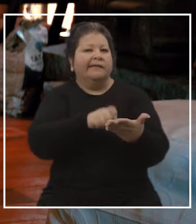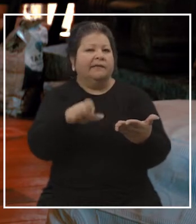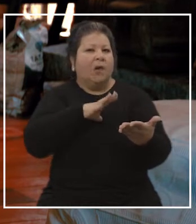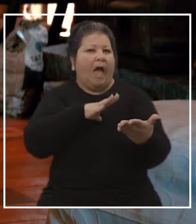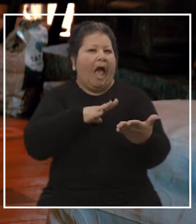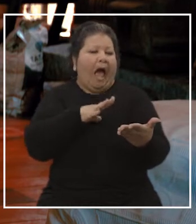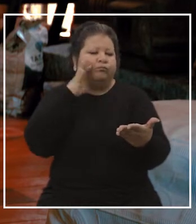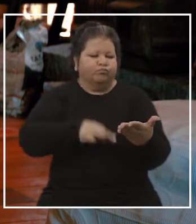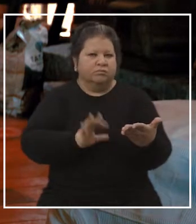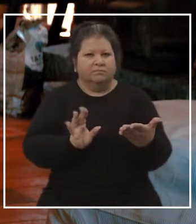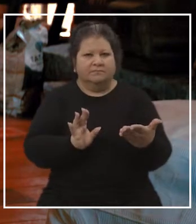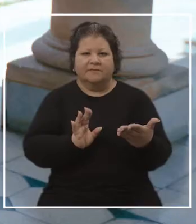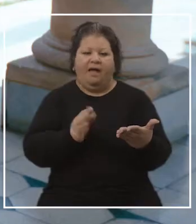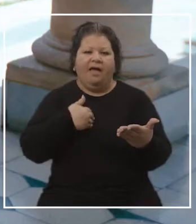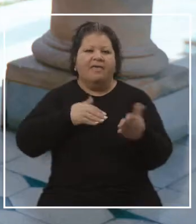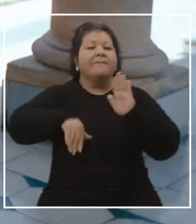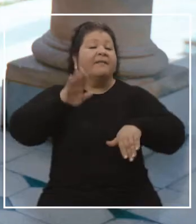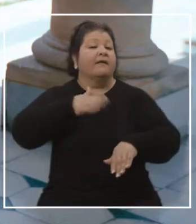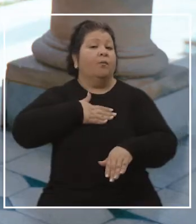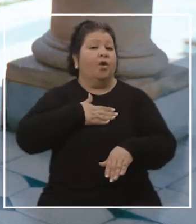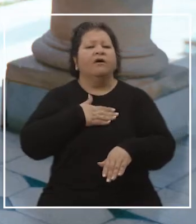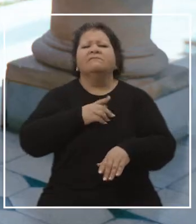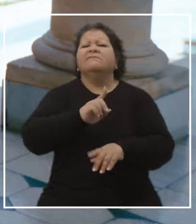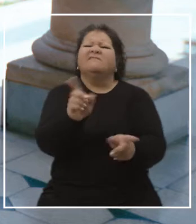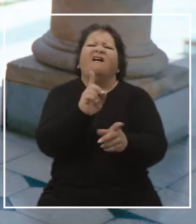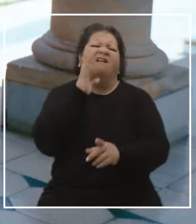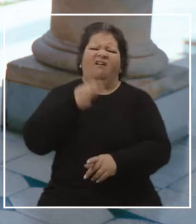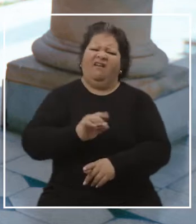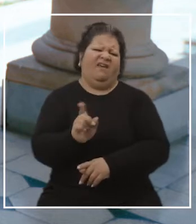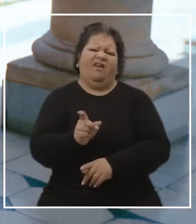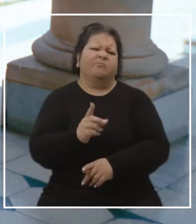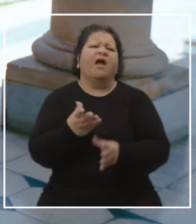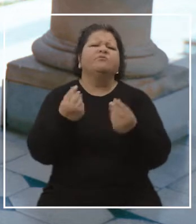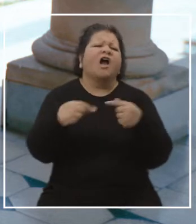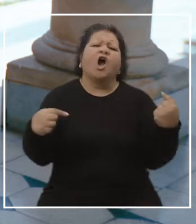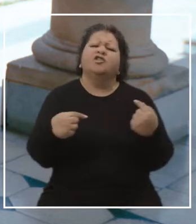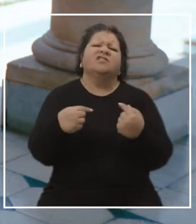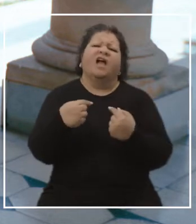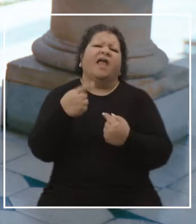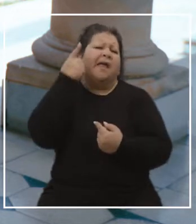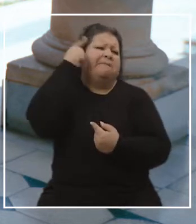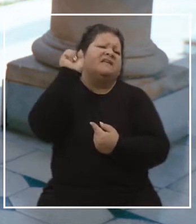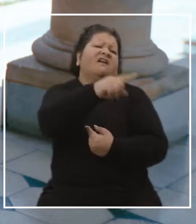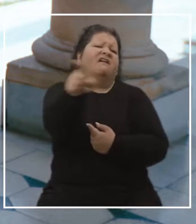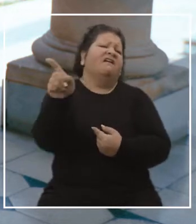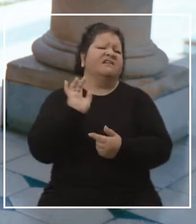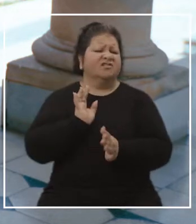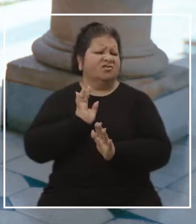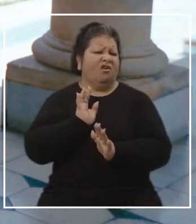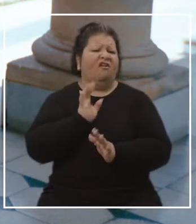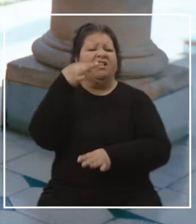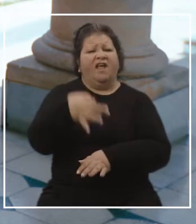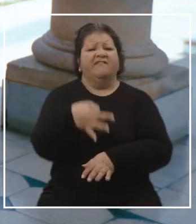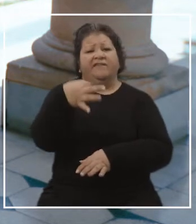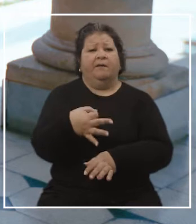está siempre el filtro de uno mismo, ¿no? No, porque te dicen muchas cosas que no son, ¿viste? O que piensan ellos que está